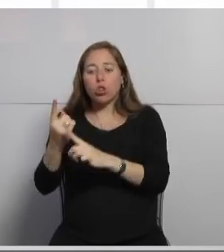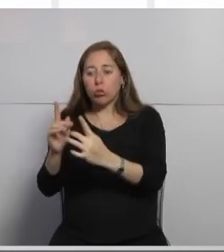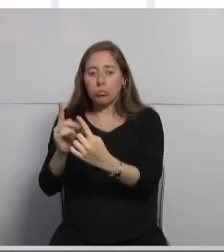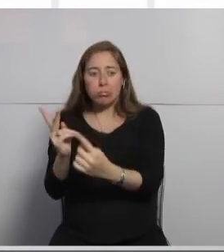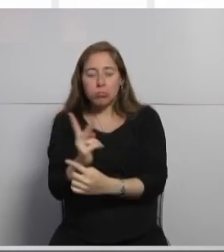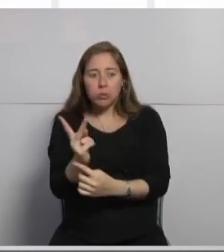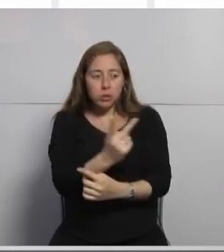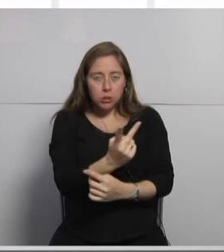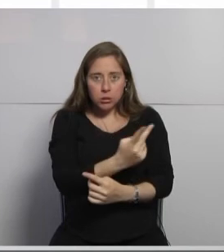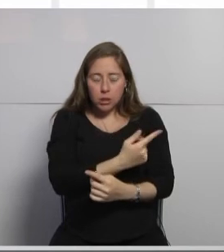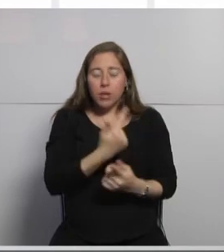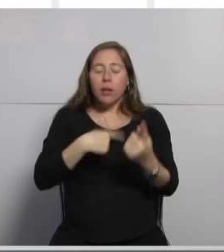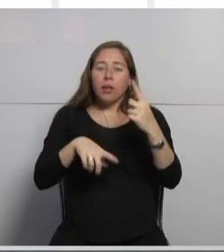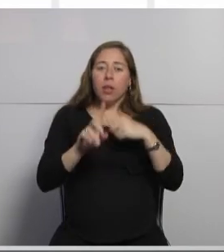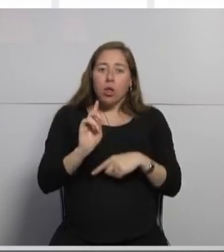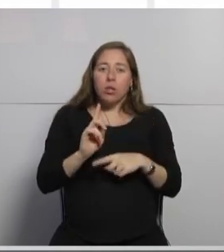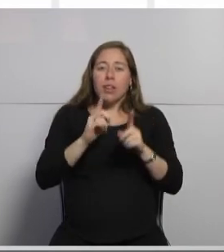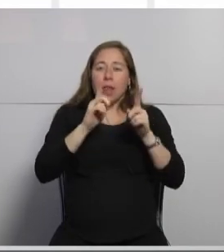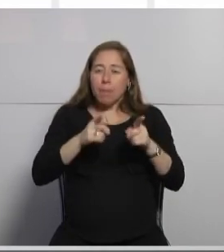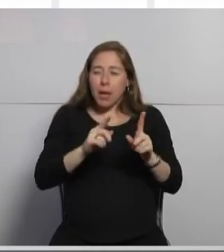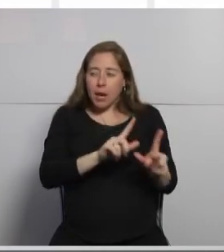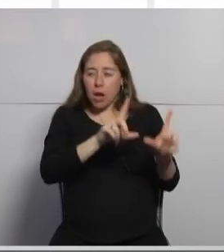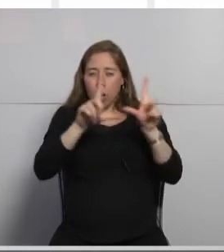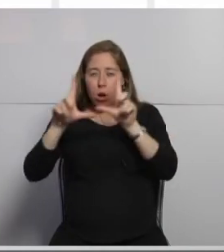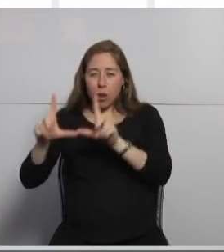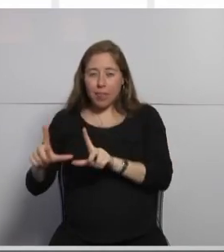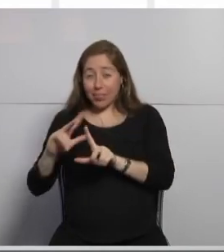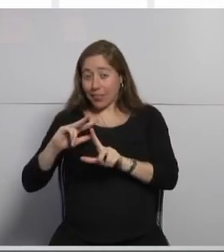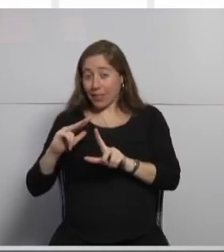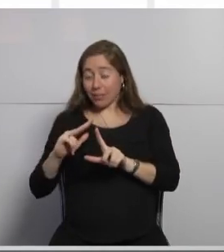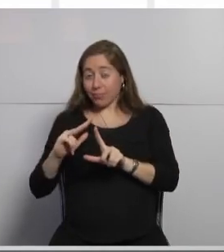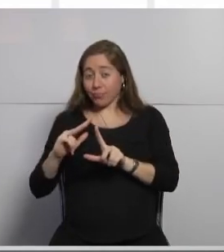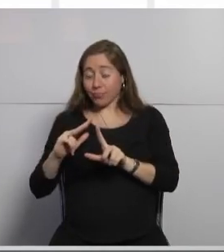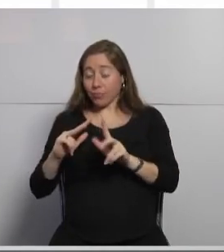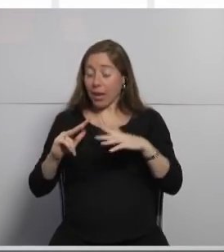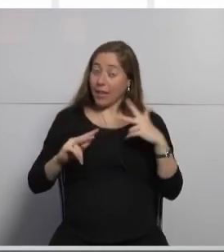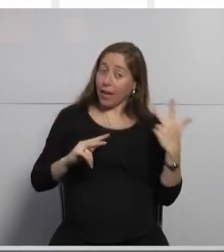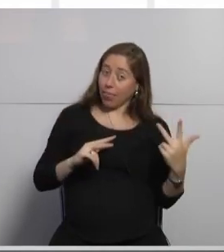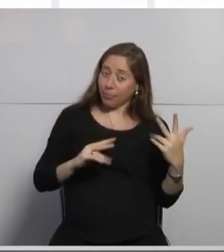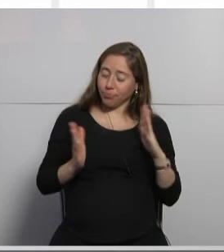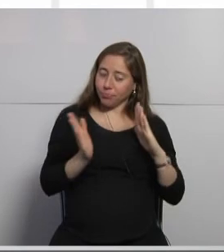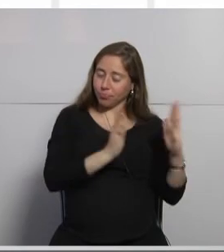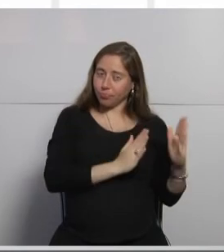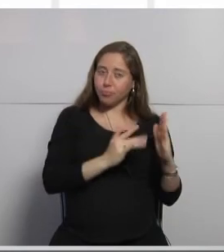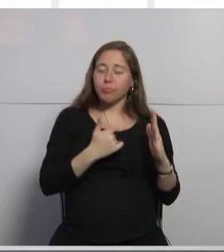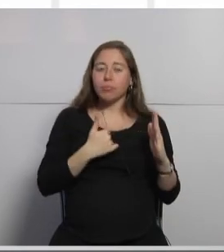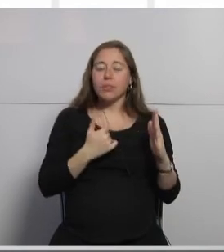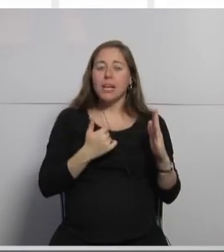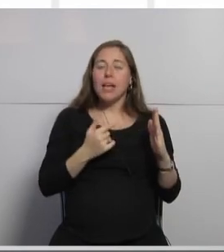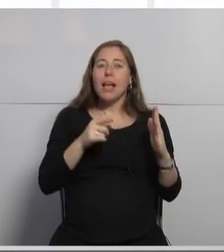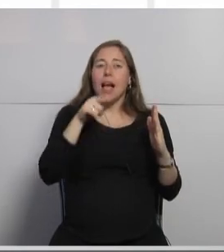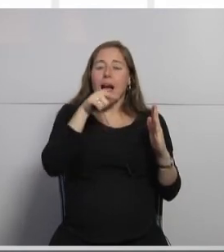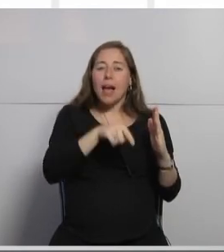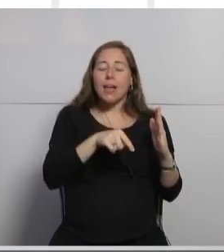el dashboard que está más a la izquierda donde ahí podemos ver el estado general del clúster